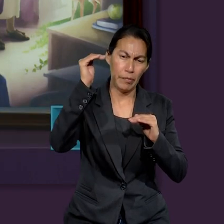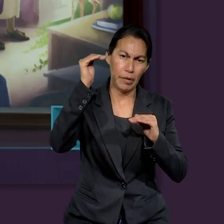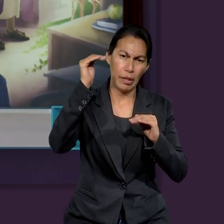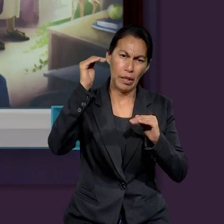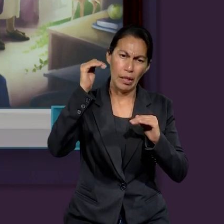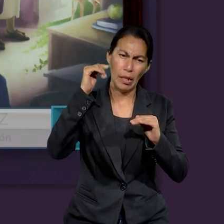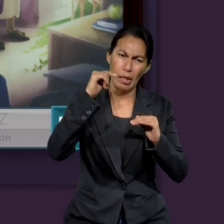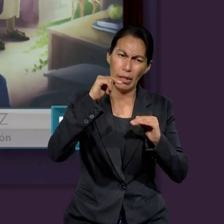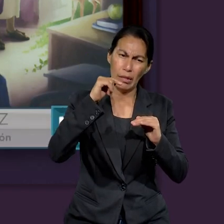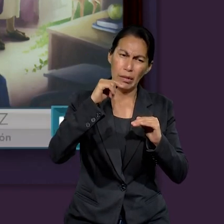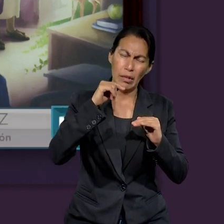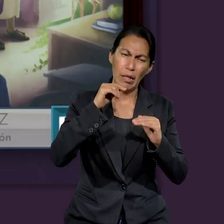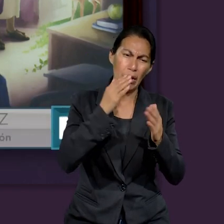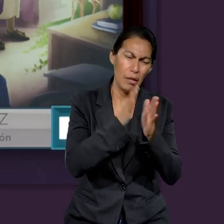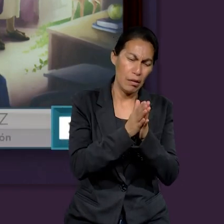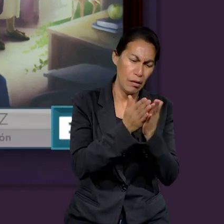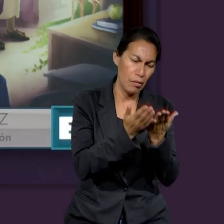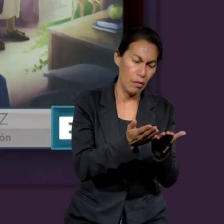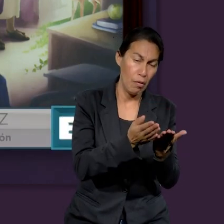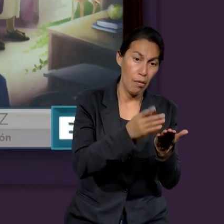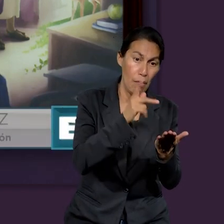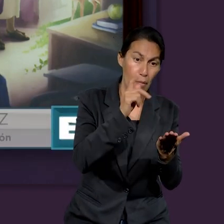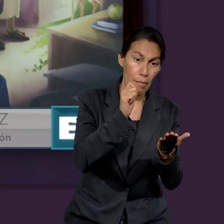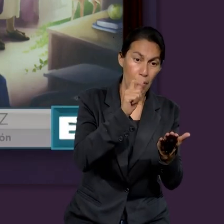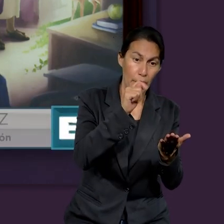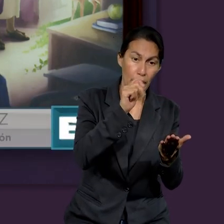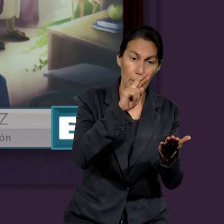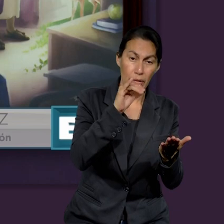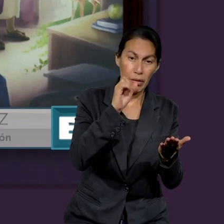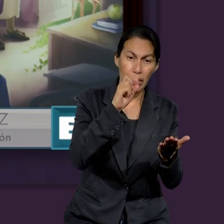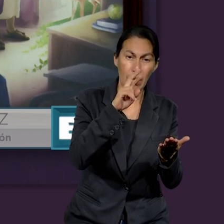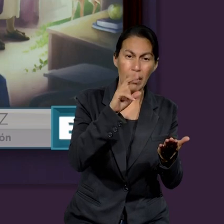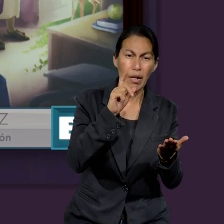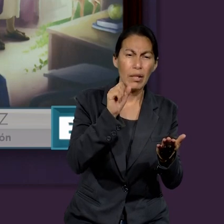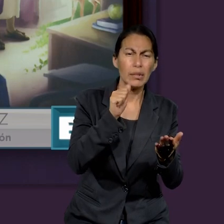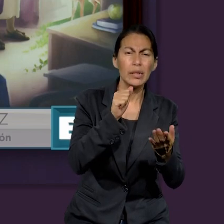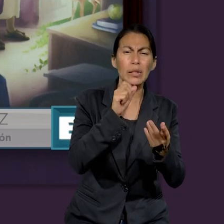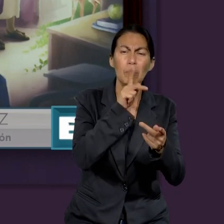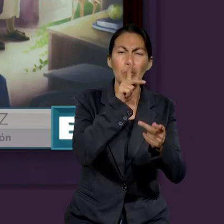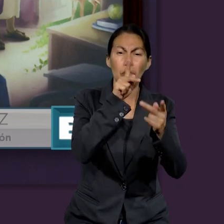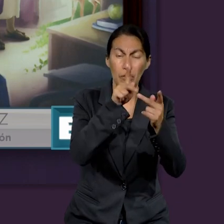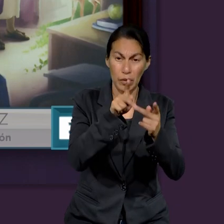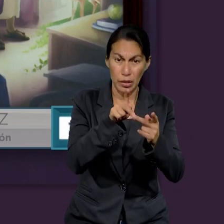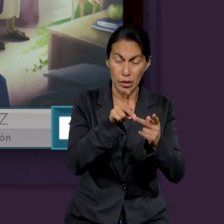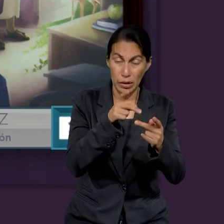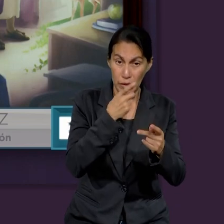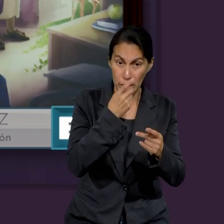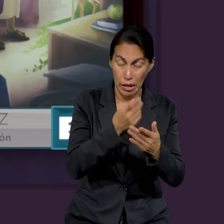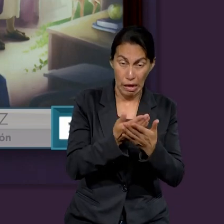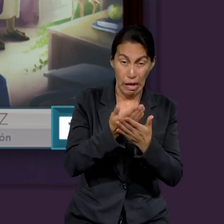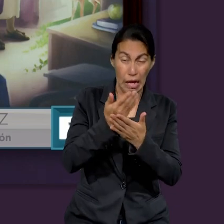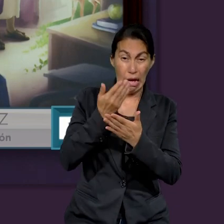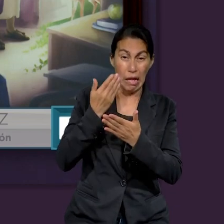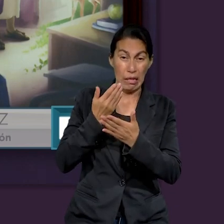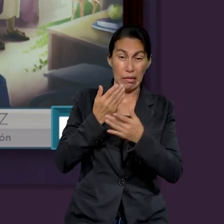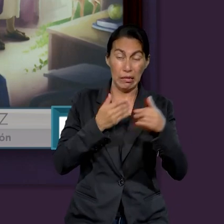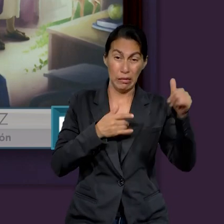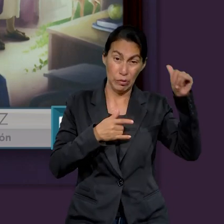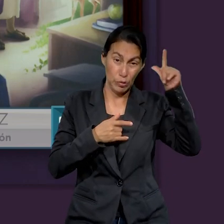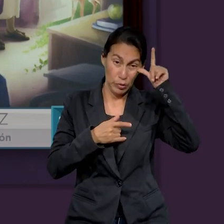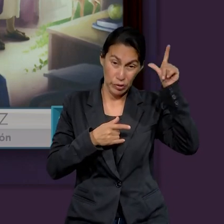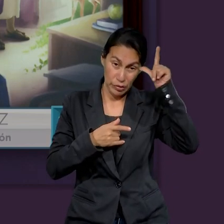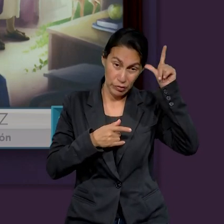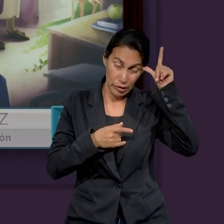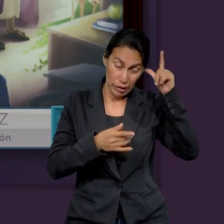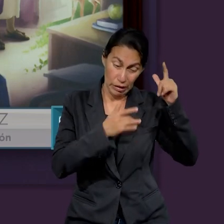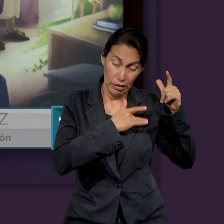y el fragmento que viene de Patriarcas y Profetas ese día domingo en la lección, habla de que lo primero